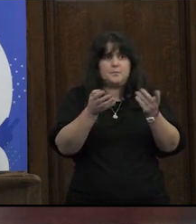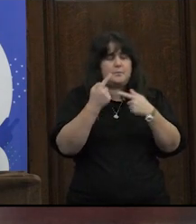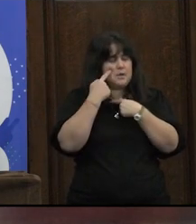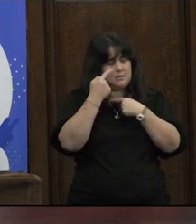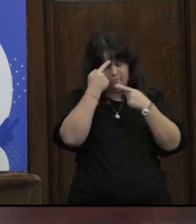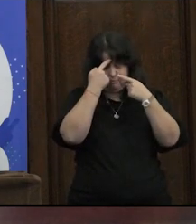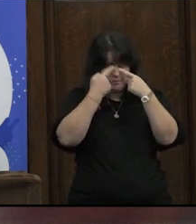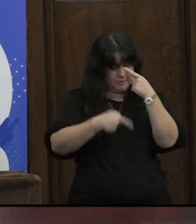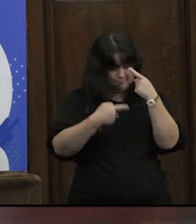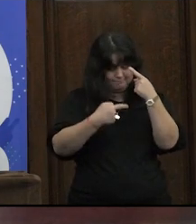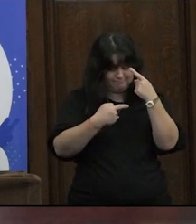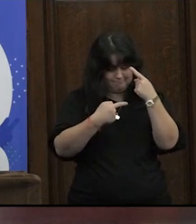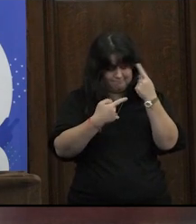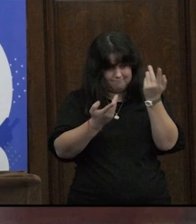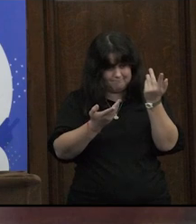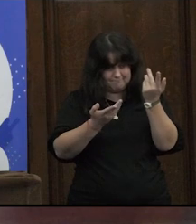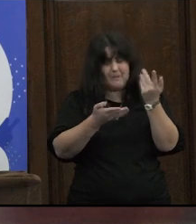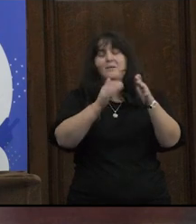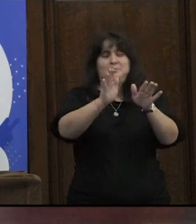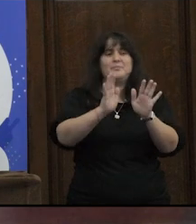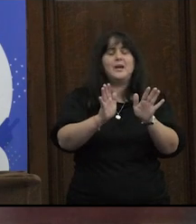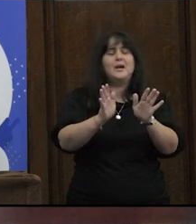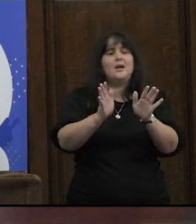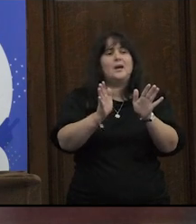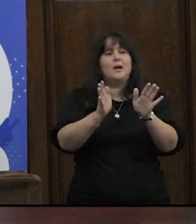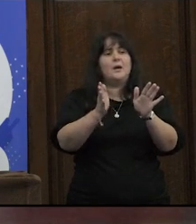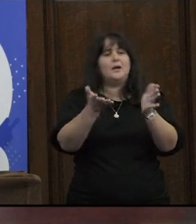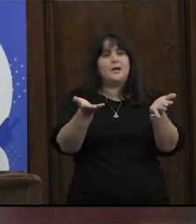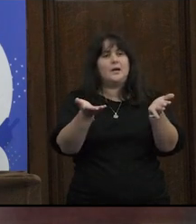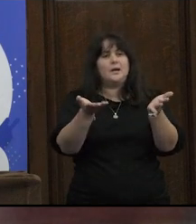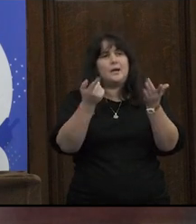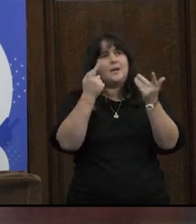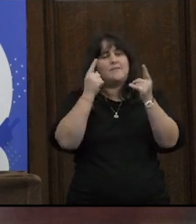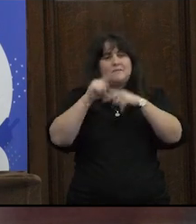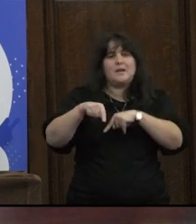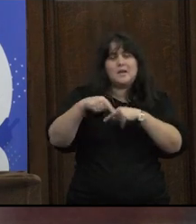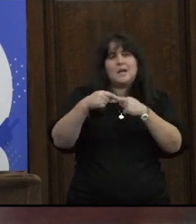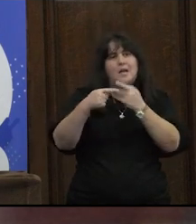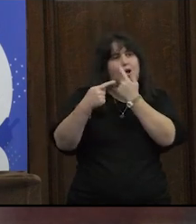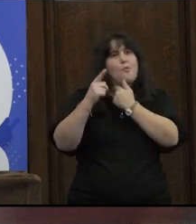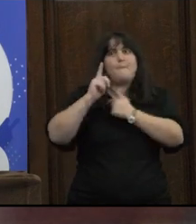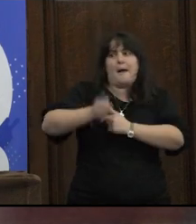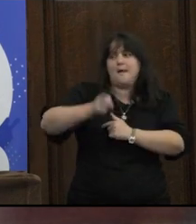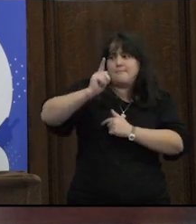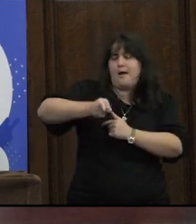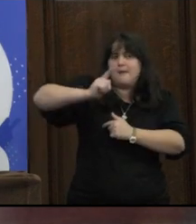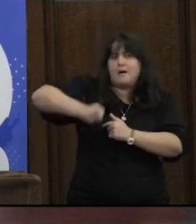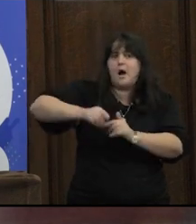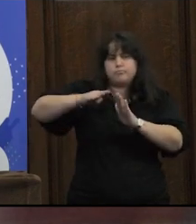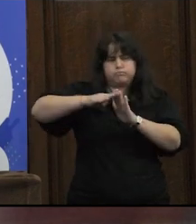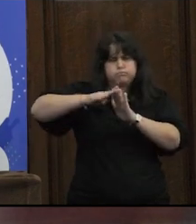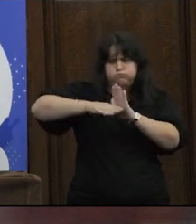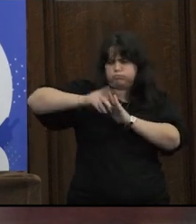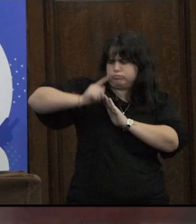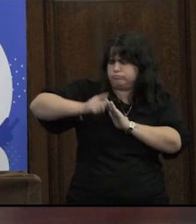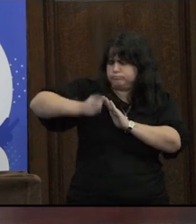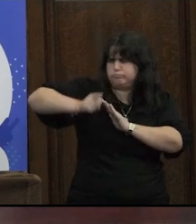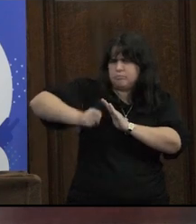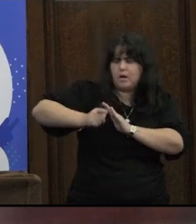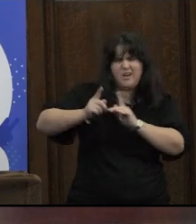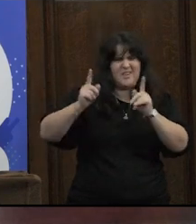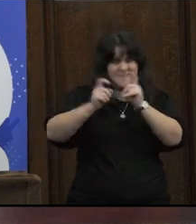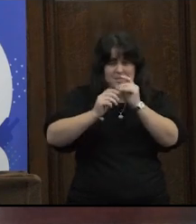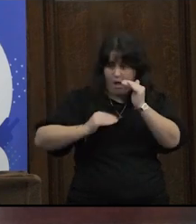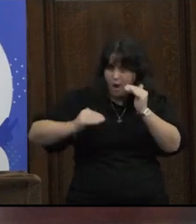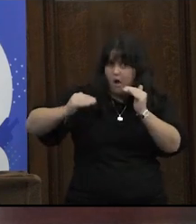parate que se me fue la idea de lo que te quería decir con ah este generan una serie de imperativos que es muy